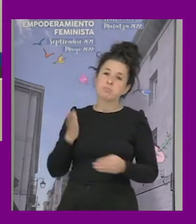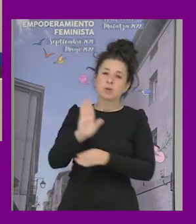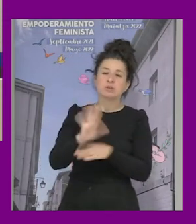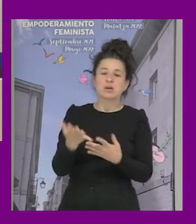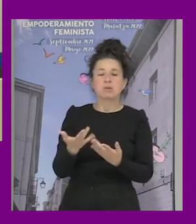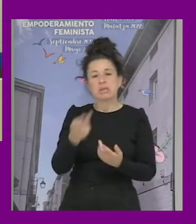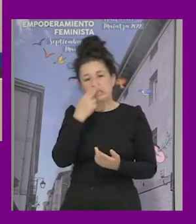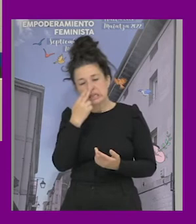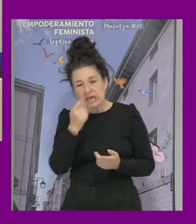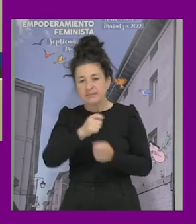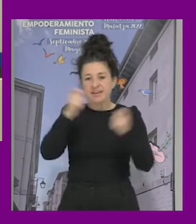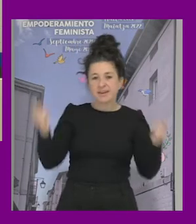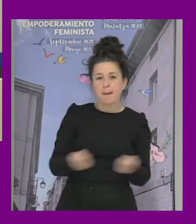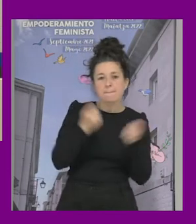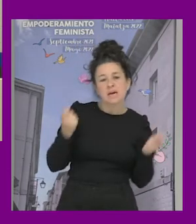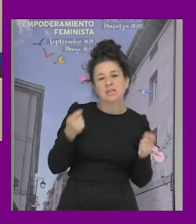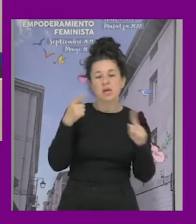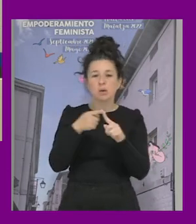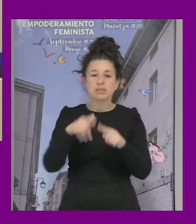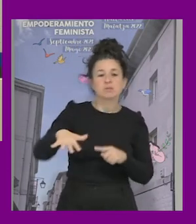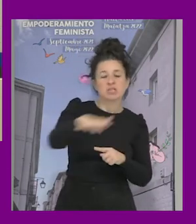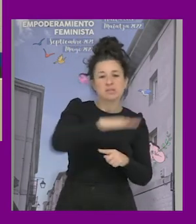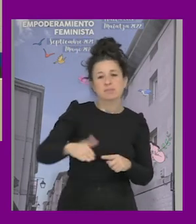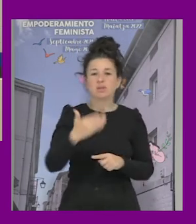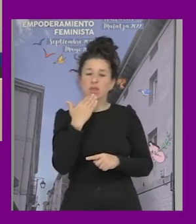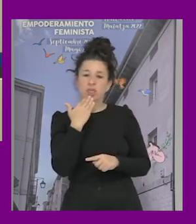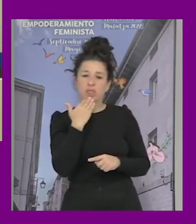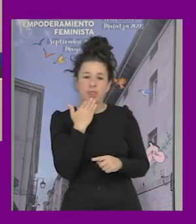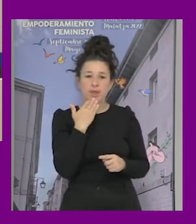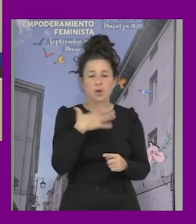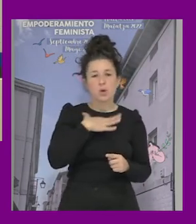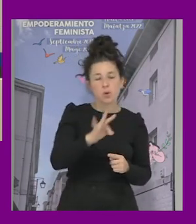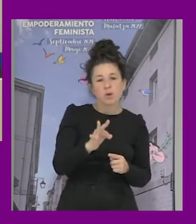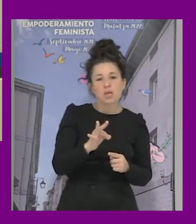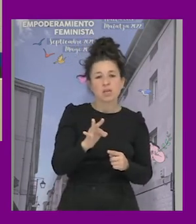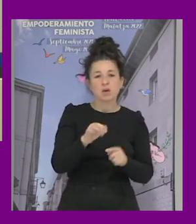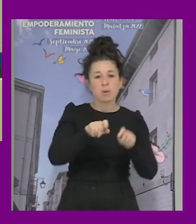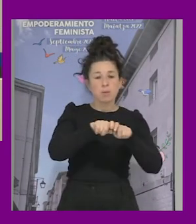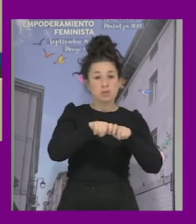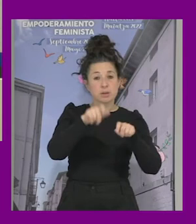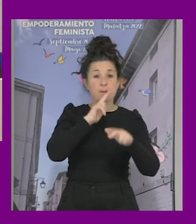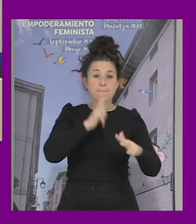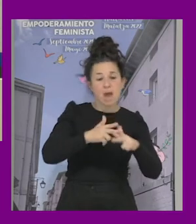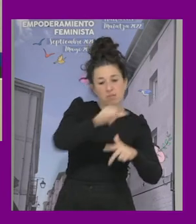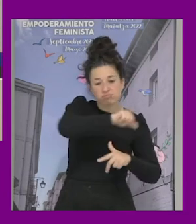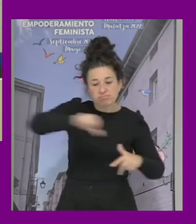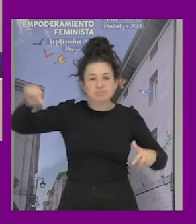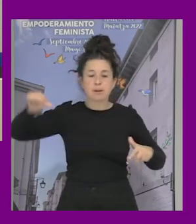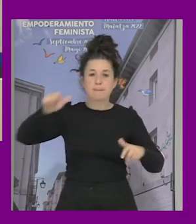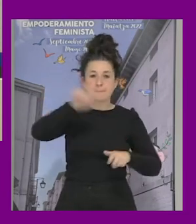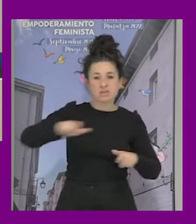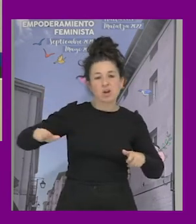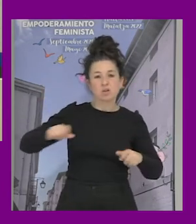campaña para que los espacios de ocio formaran a gente de la barra hubiera como tuvieran un